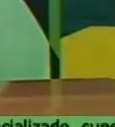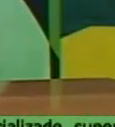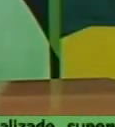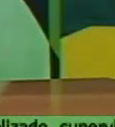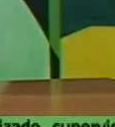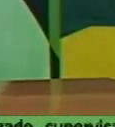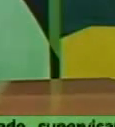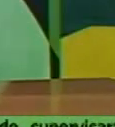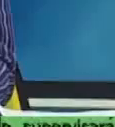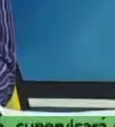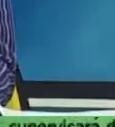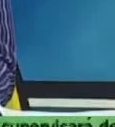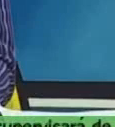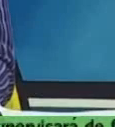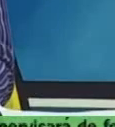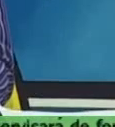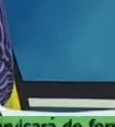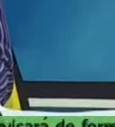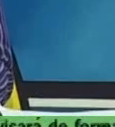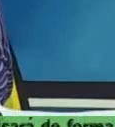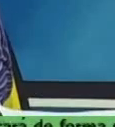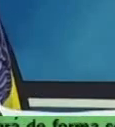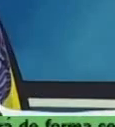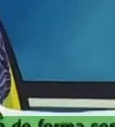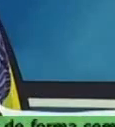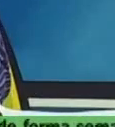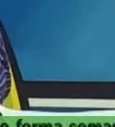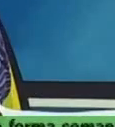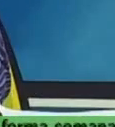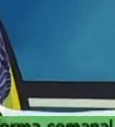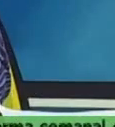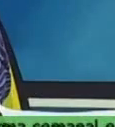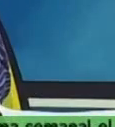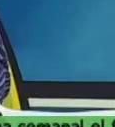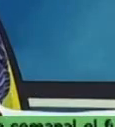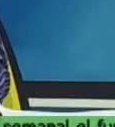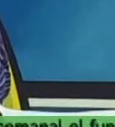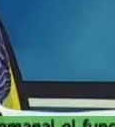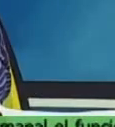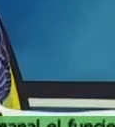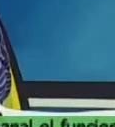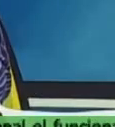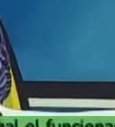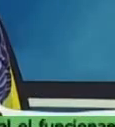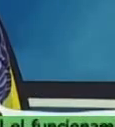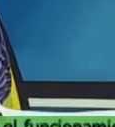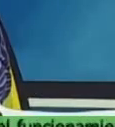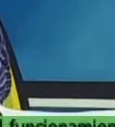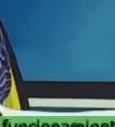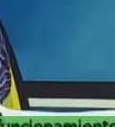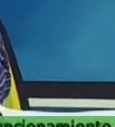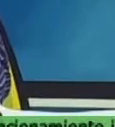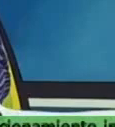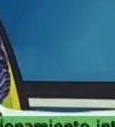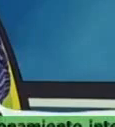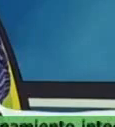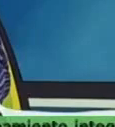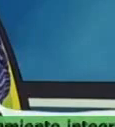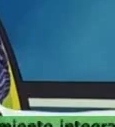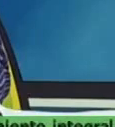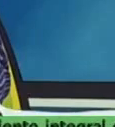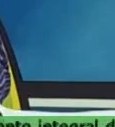los comercializadores de productos agrícolas de hecho tenían la obligación de pagar un fisco en base a un por ciento